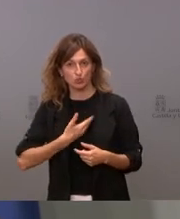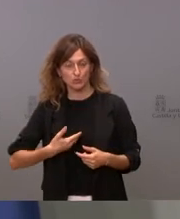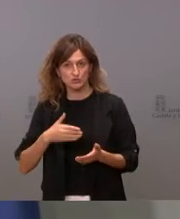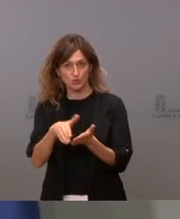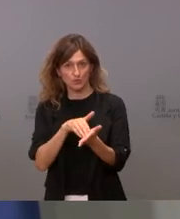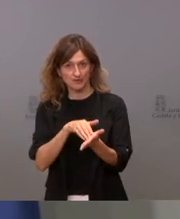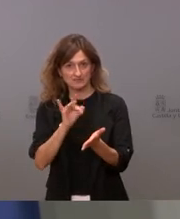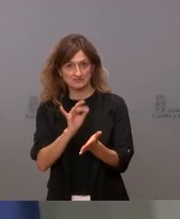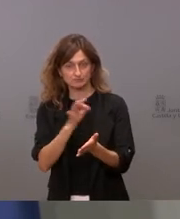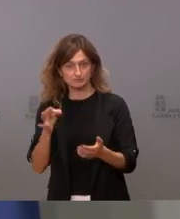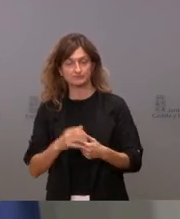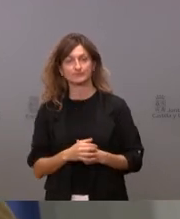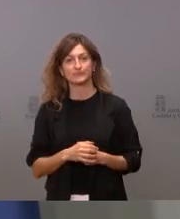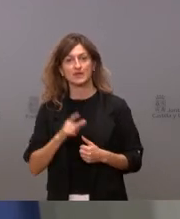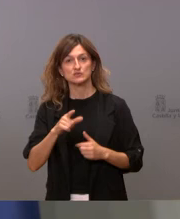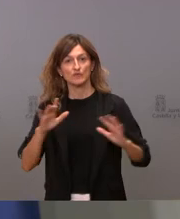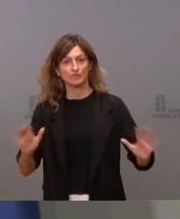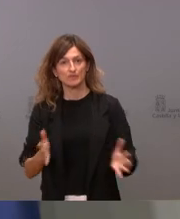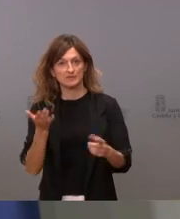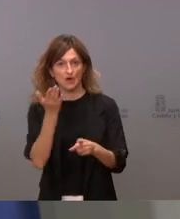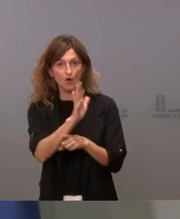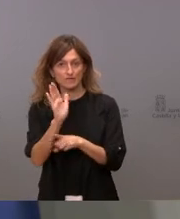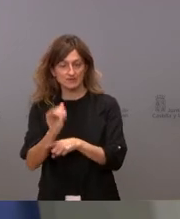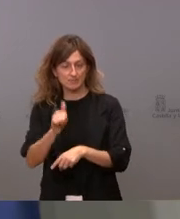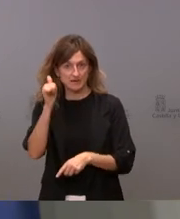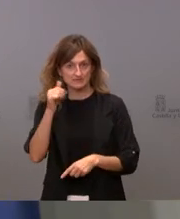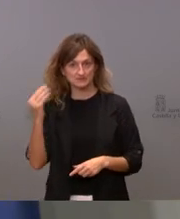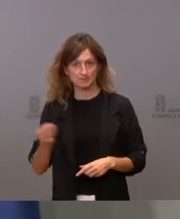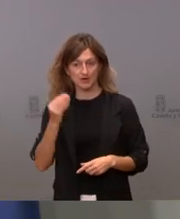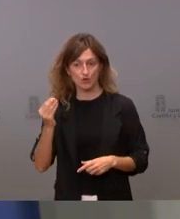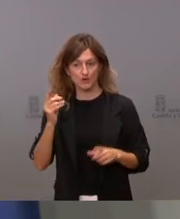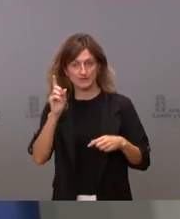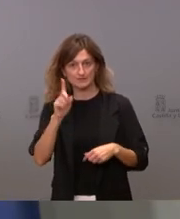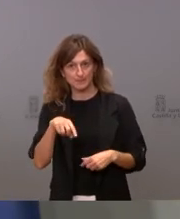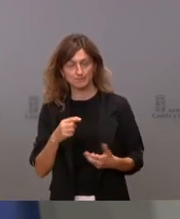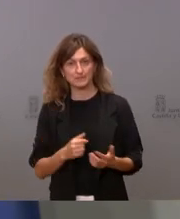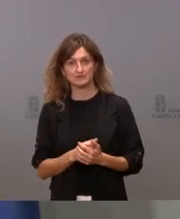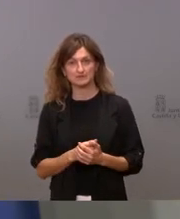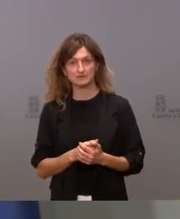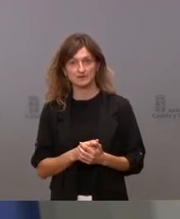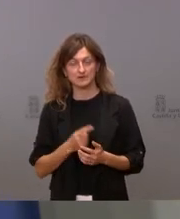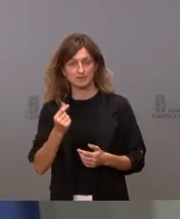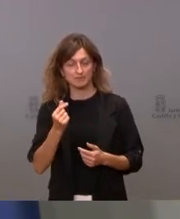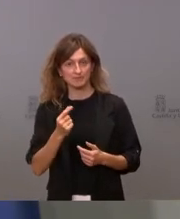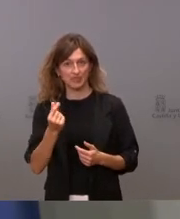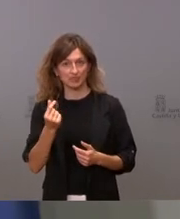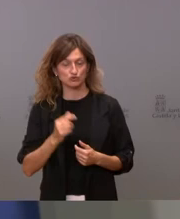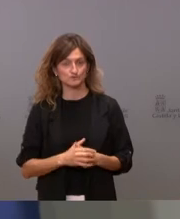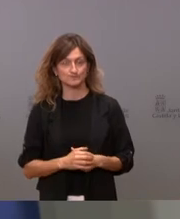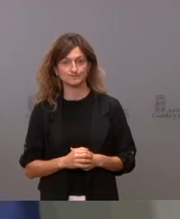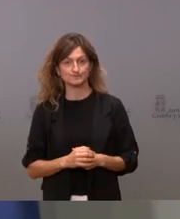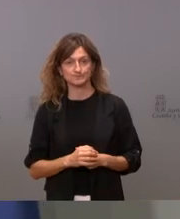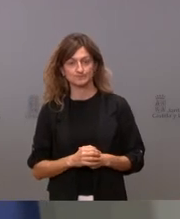esto fomenta una mayor oferta mejora por tanto los premios los precios perdón